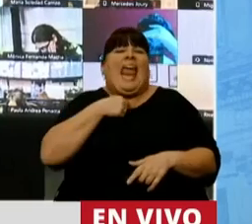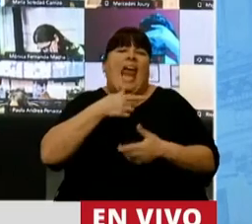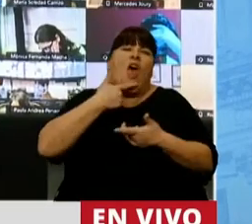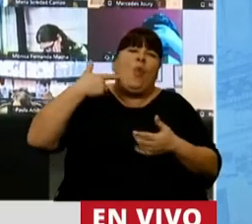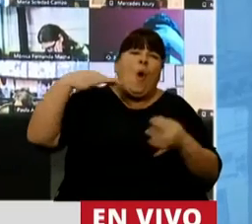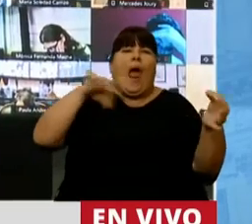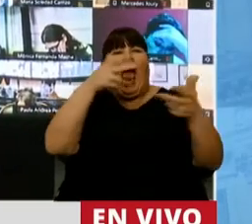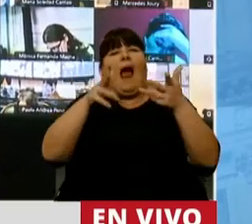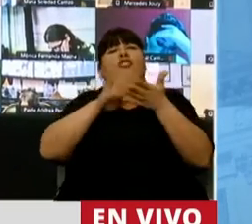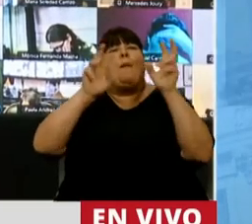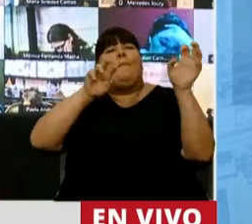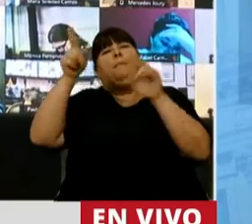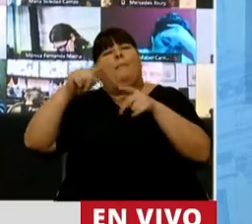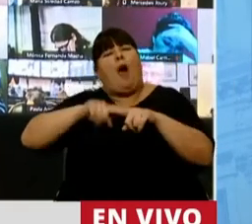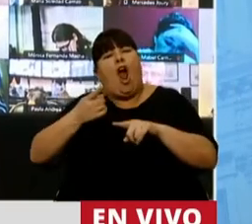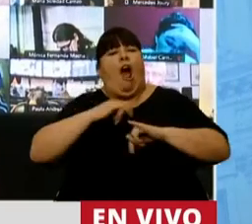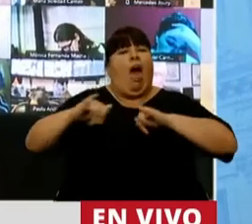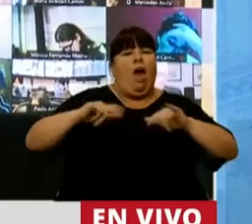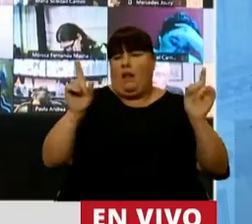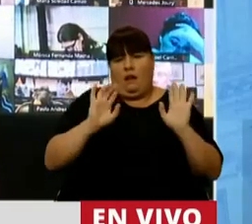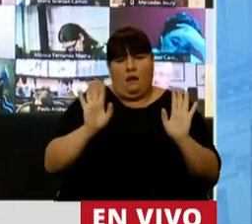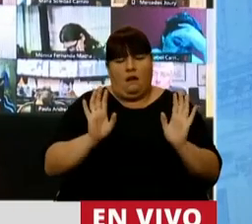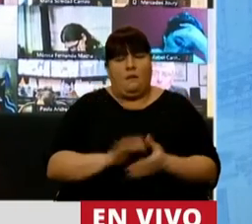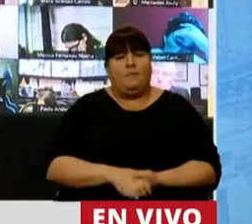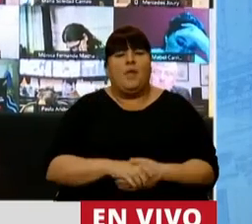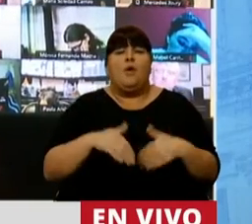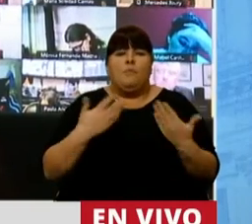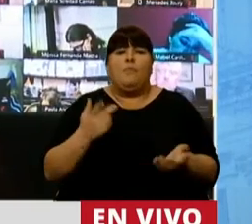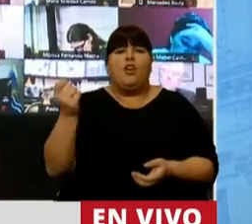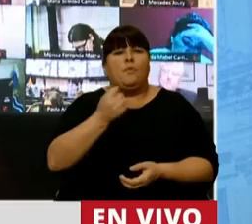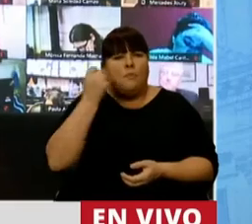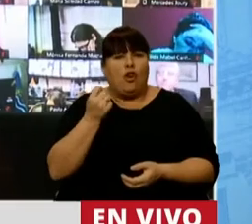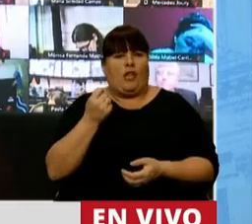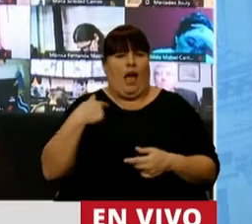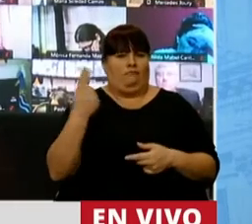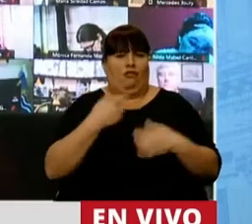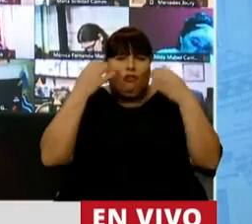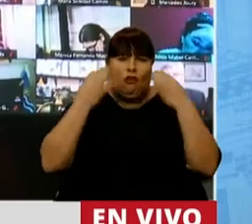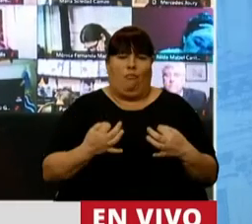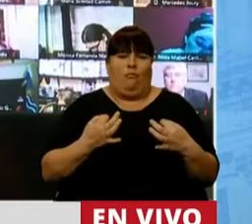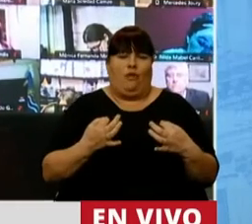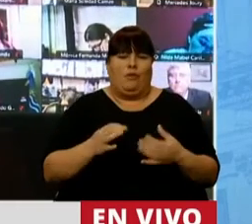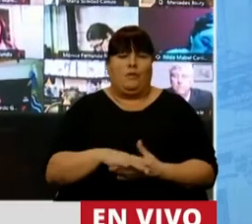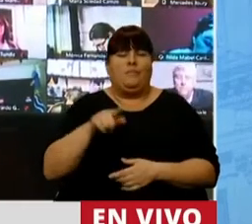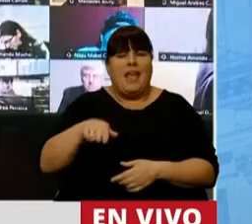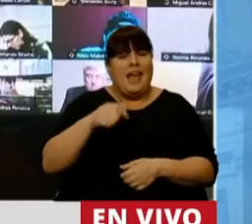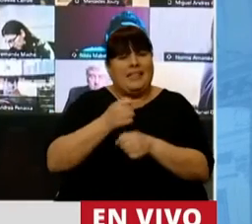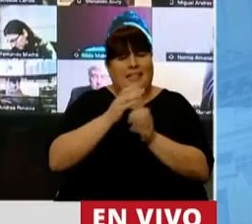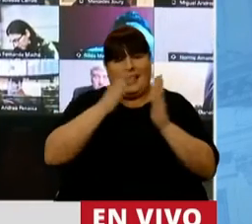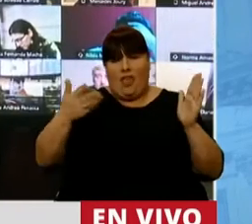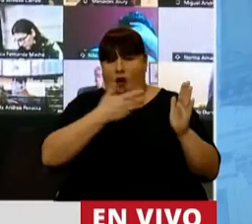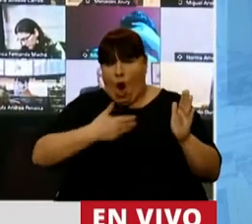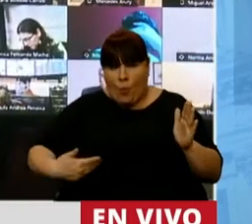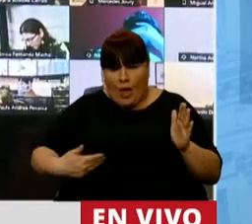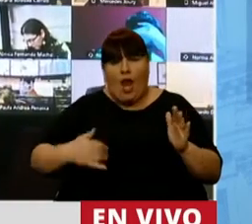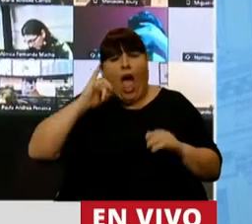escuchar hacia afuera de la política o hacer demagogia. Por eso es muy importante el compromiso que esta gestión de gobierno